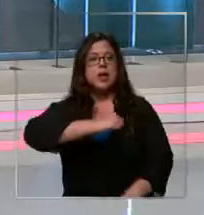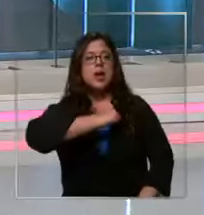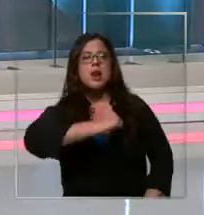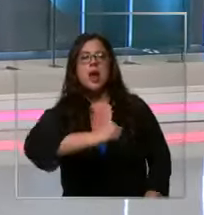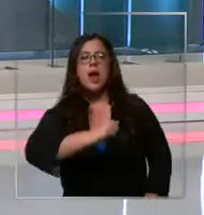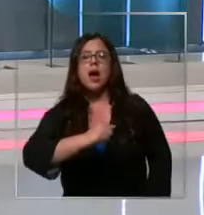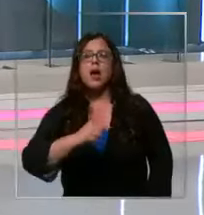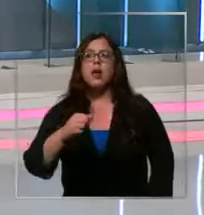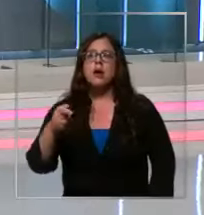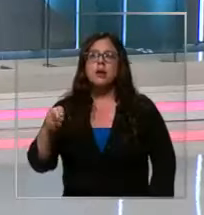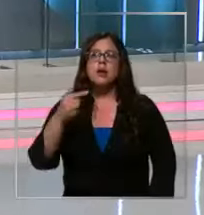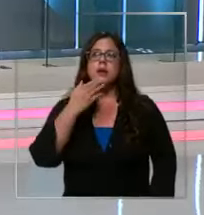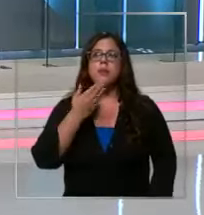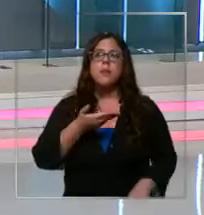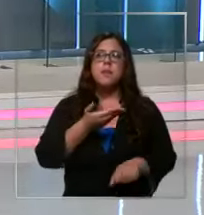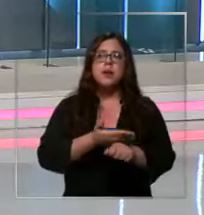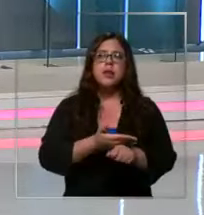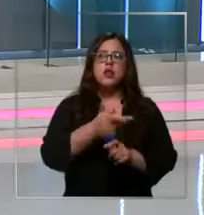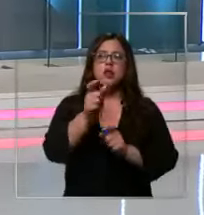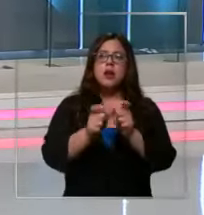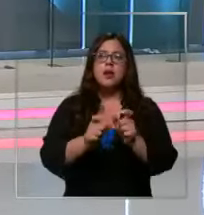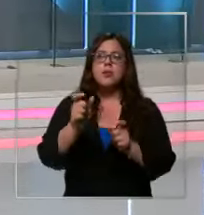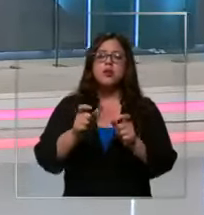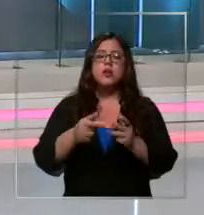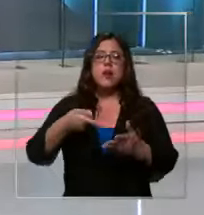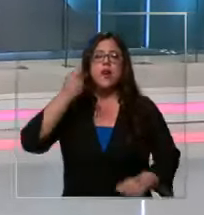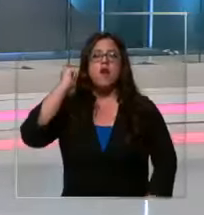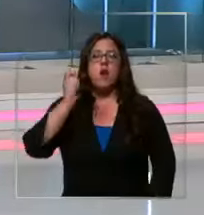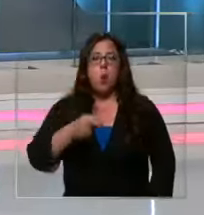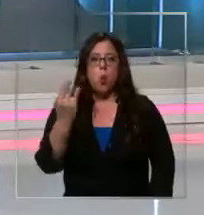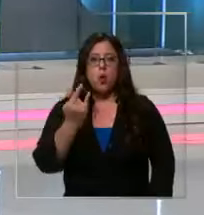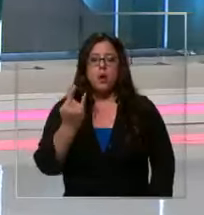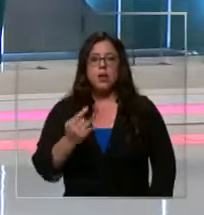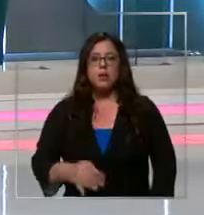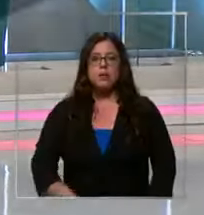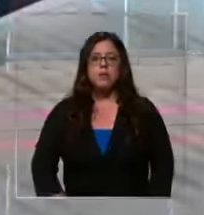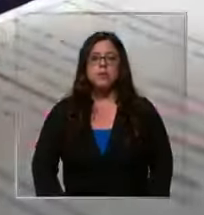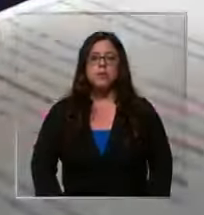y que impulsó a pedir a los persecutores la formalización urgente.